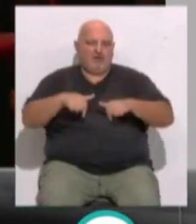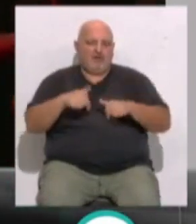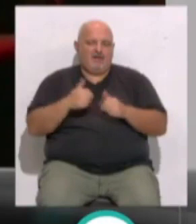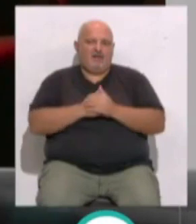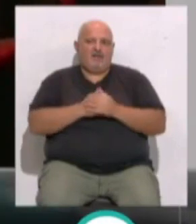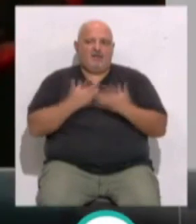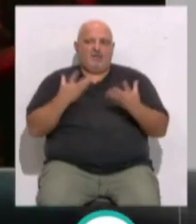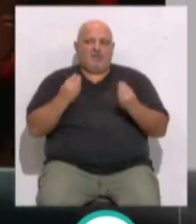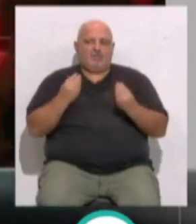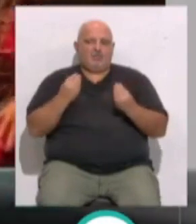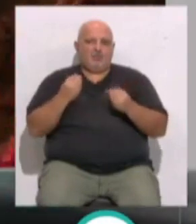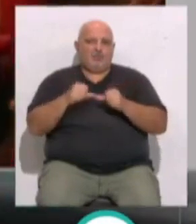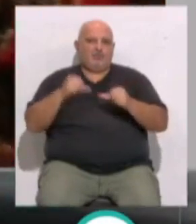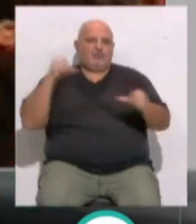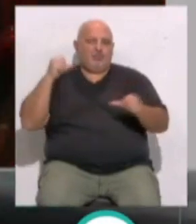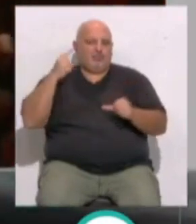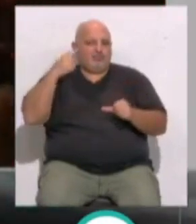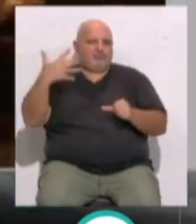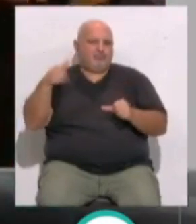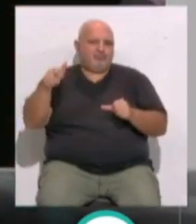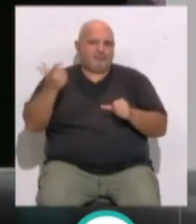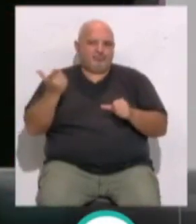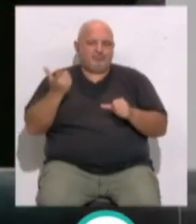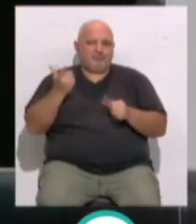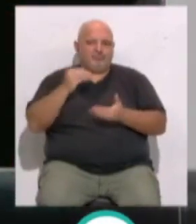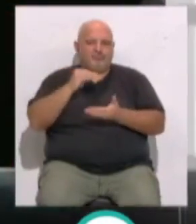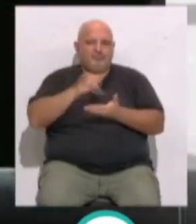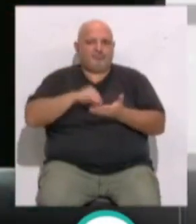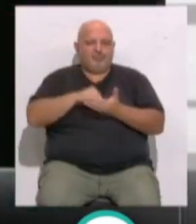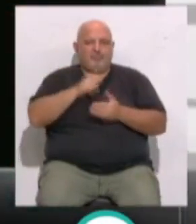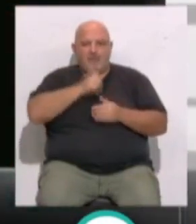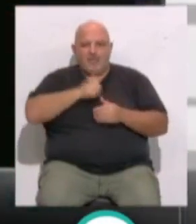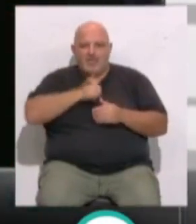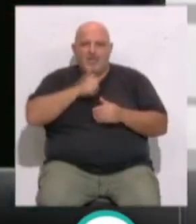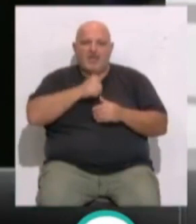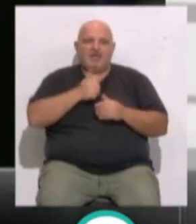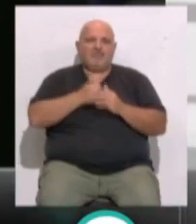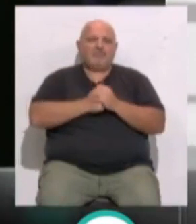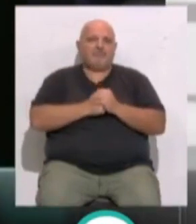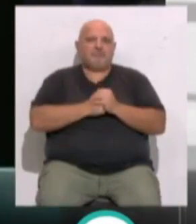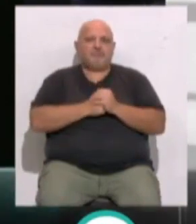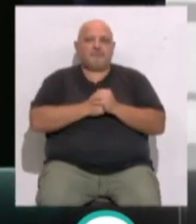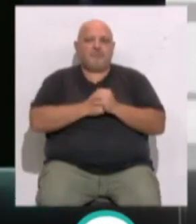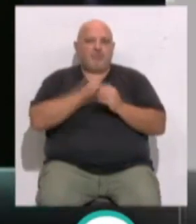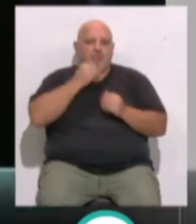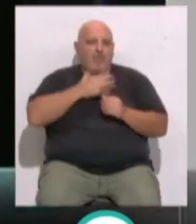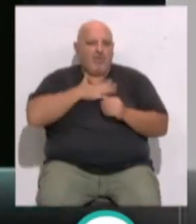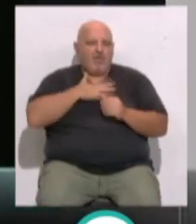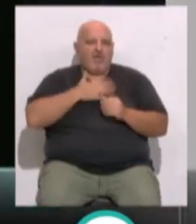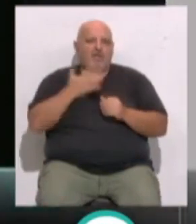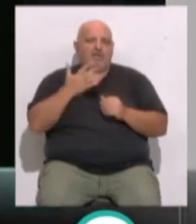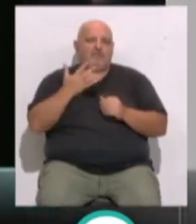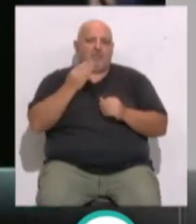ha dejado un rastro y una huella de verdadera paciencia, de bondad, de